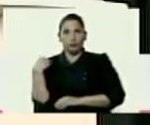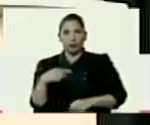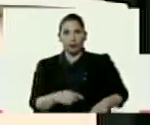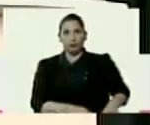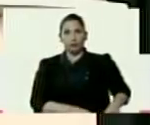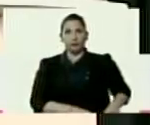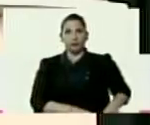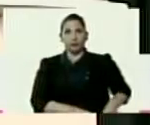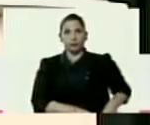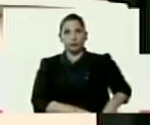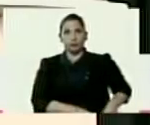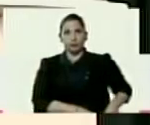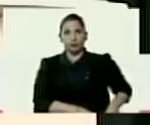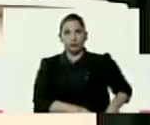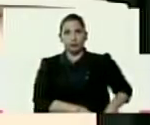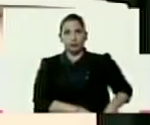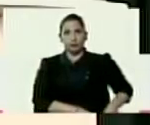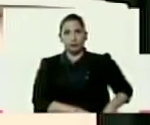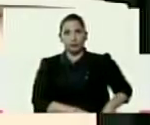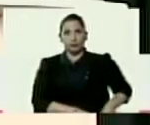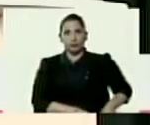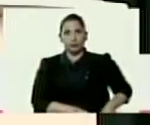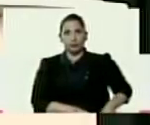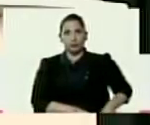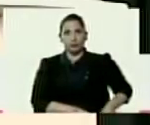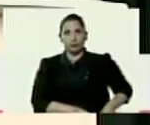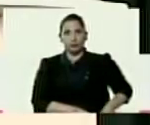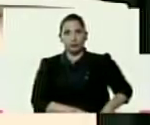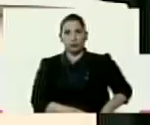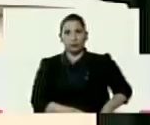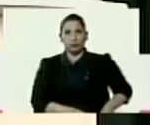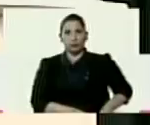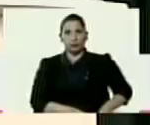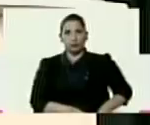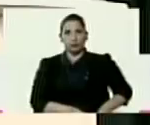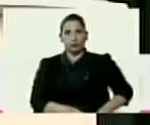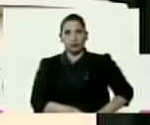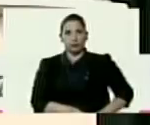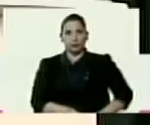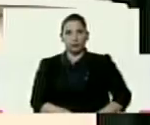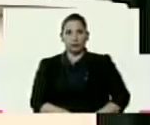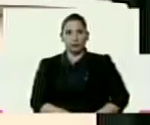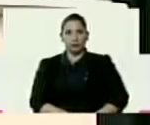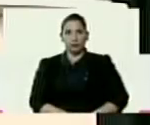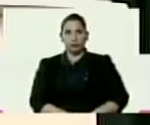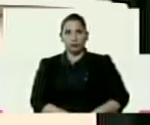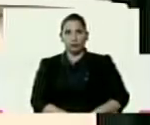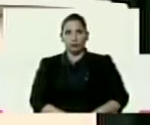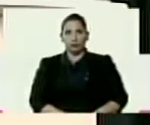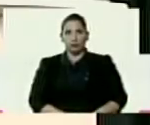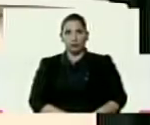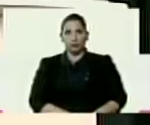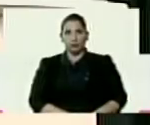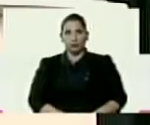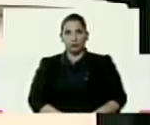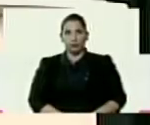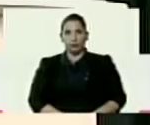aristas. Una arista maravillosa, excelsa, toda